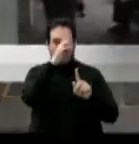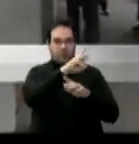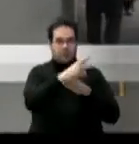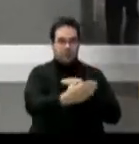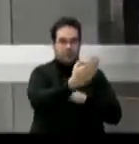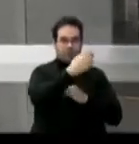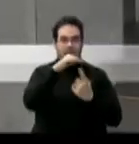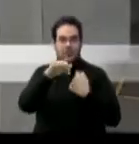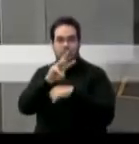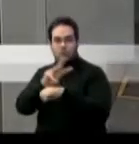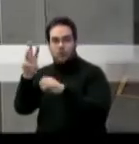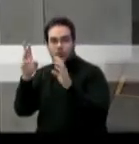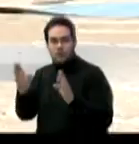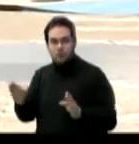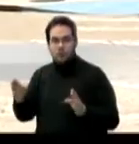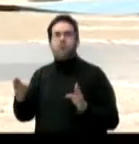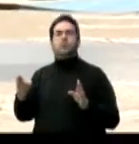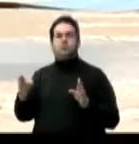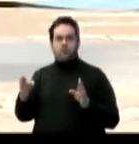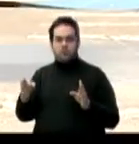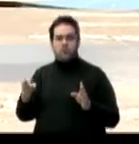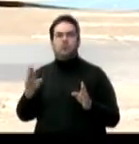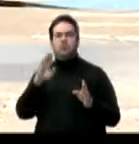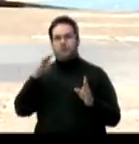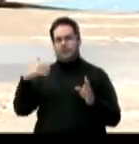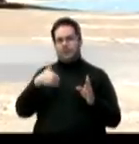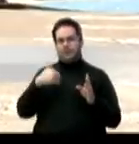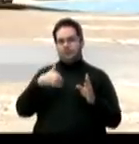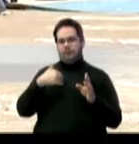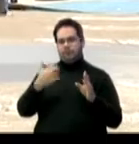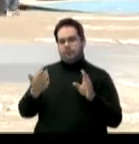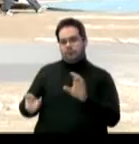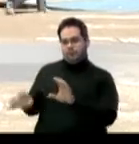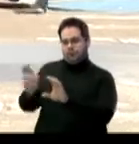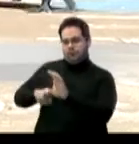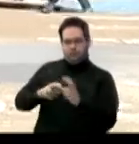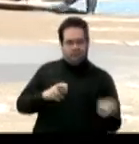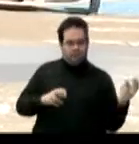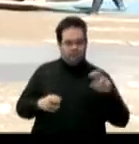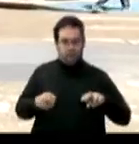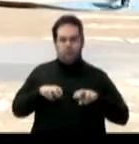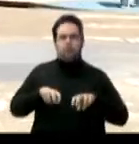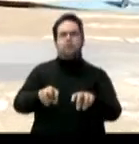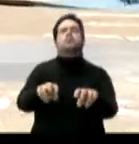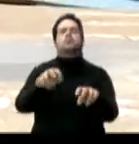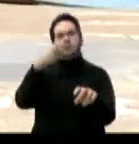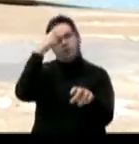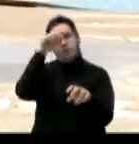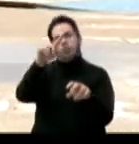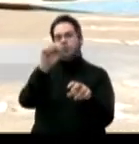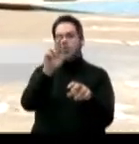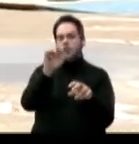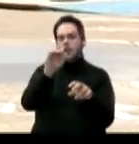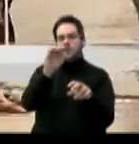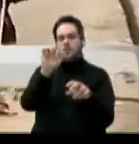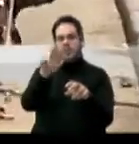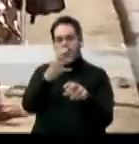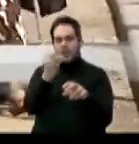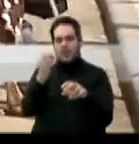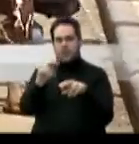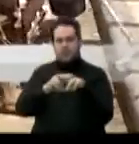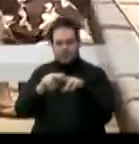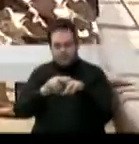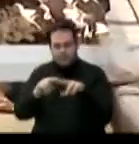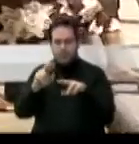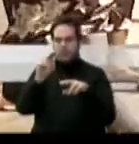de la tarde los servicios de transportación que llevan y recogen pasajeros en las paradas de la AMA y las estaciones de Torrimar y Martínez Nadal